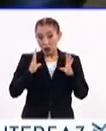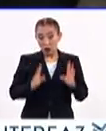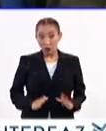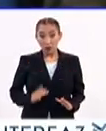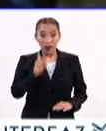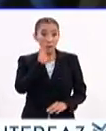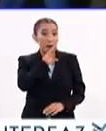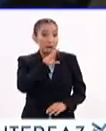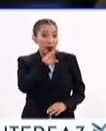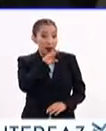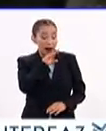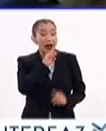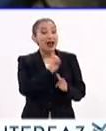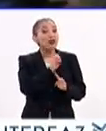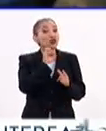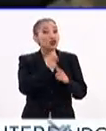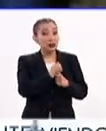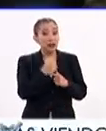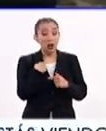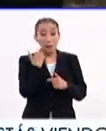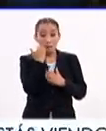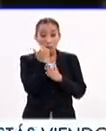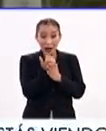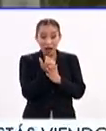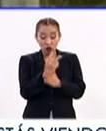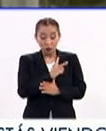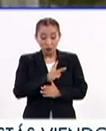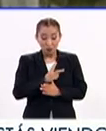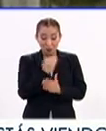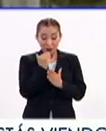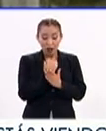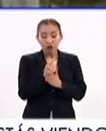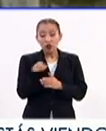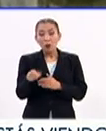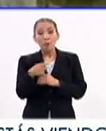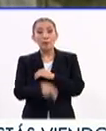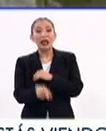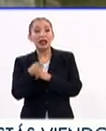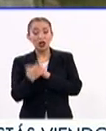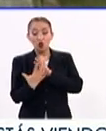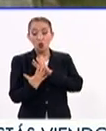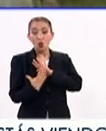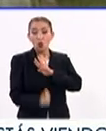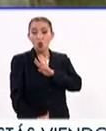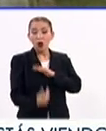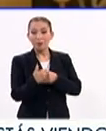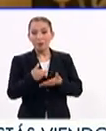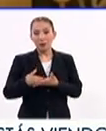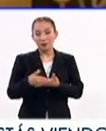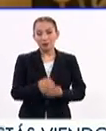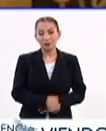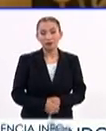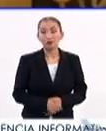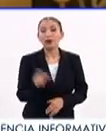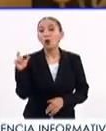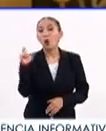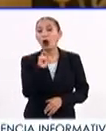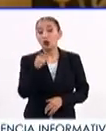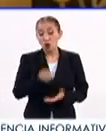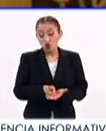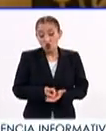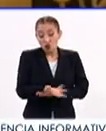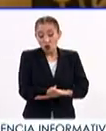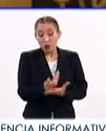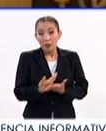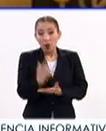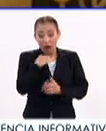cuerpo de la madre. Entonces, con menor cantidad de virus, se reduce el riesgo de la transmisión al bebé. Al momento de dar